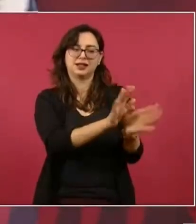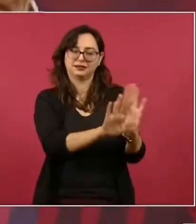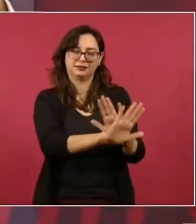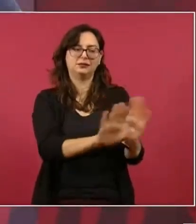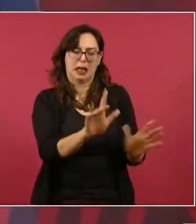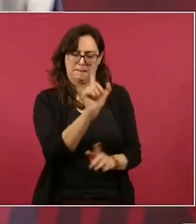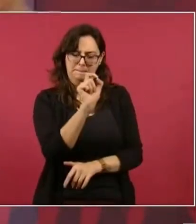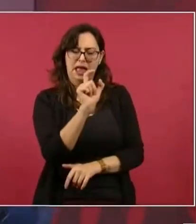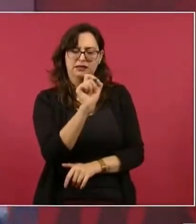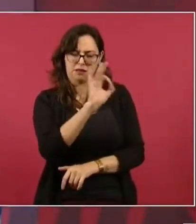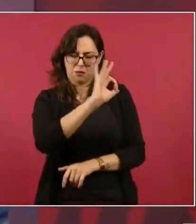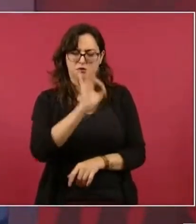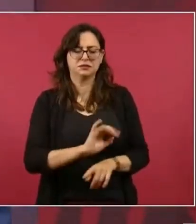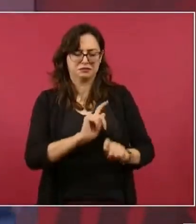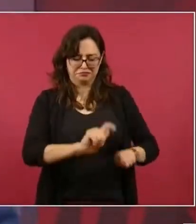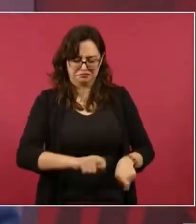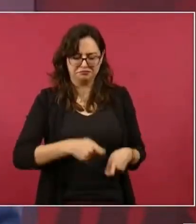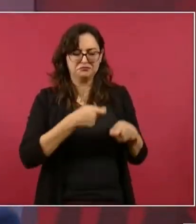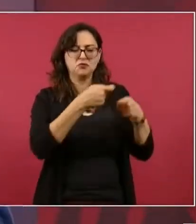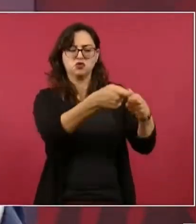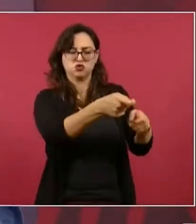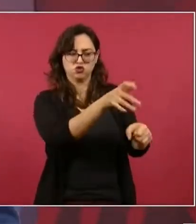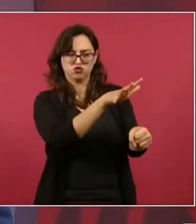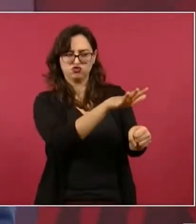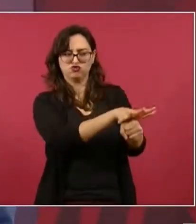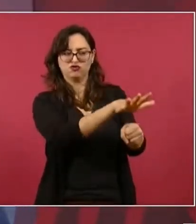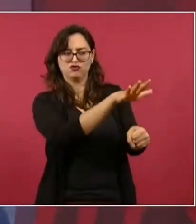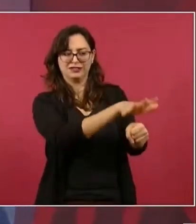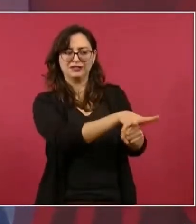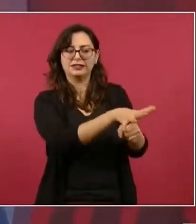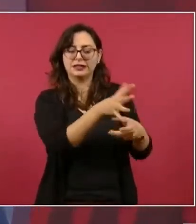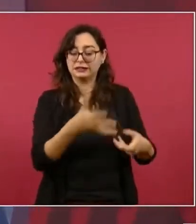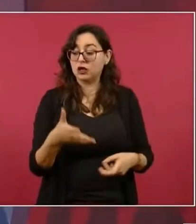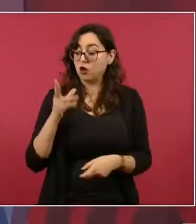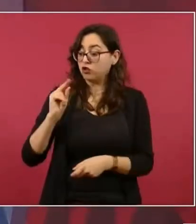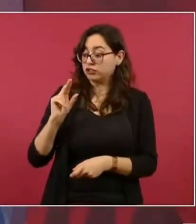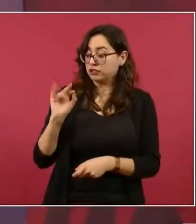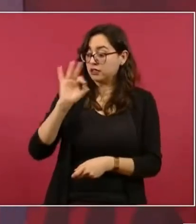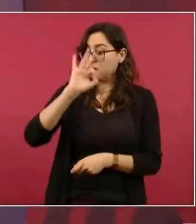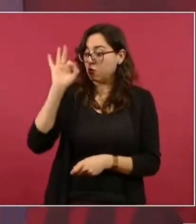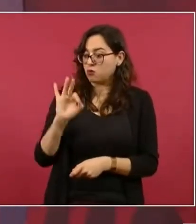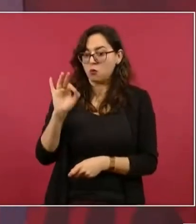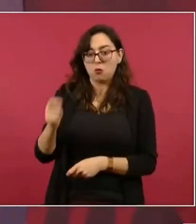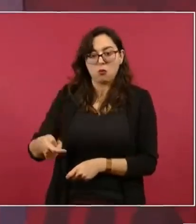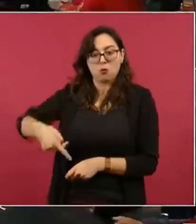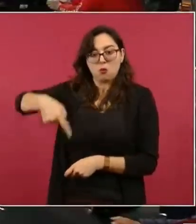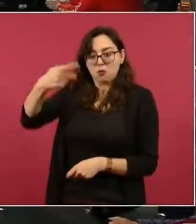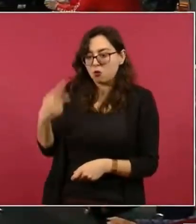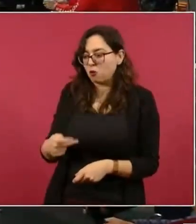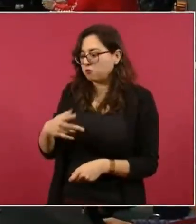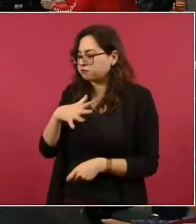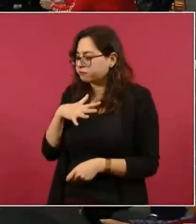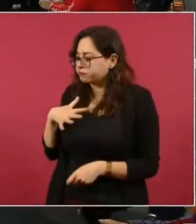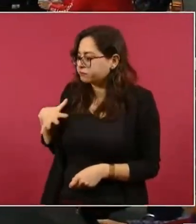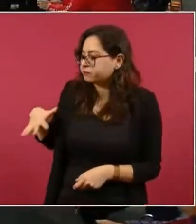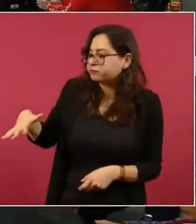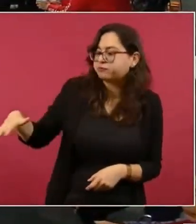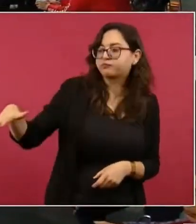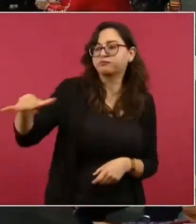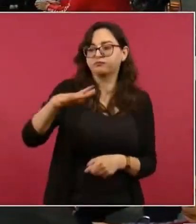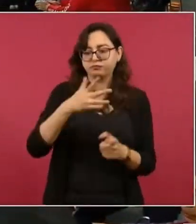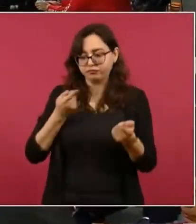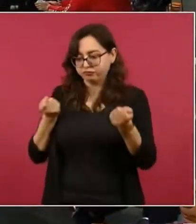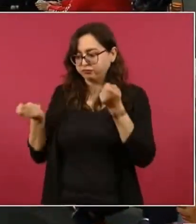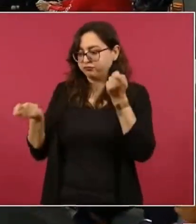entregando áreas petroleras porque desde las primeras reuniones